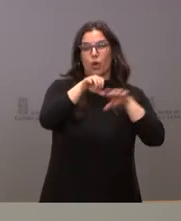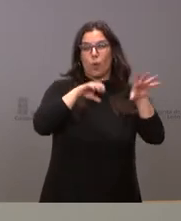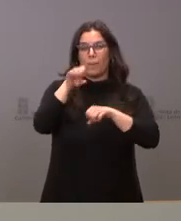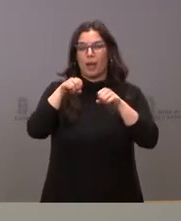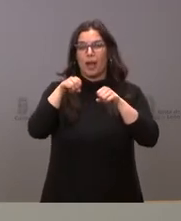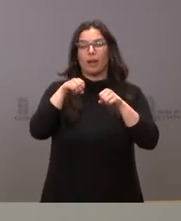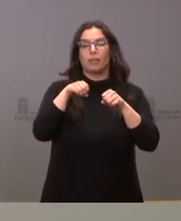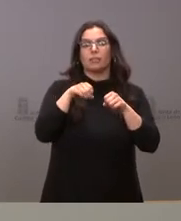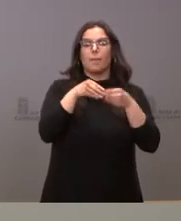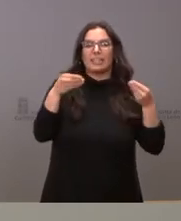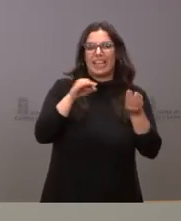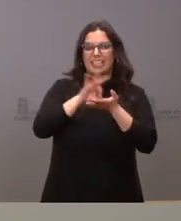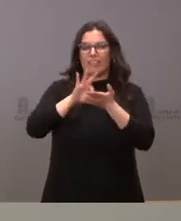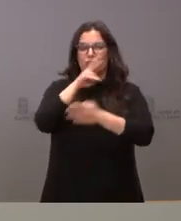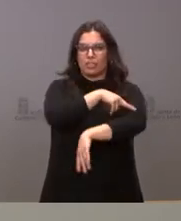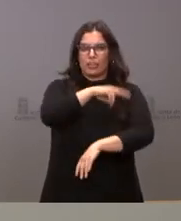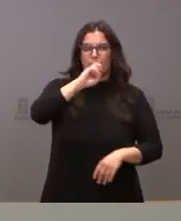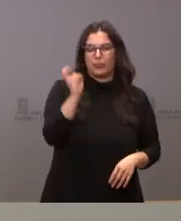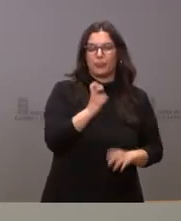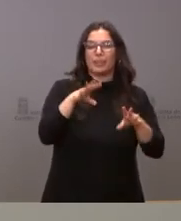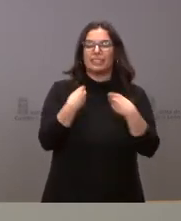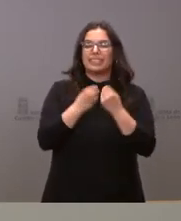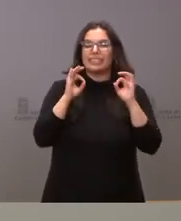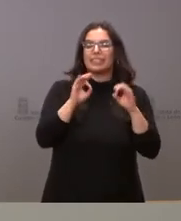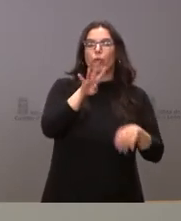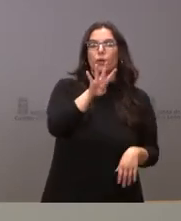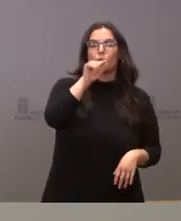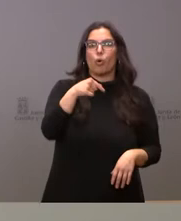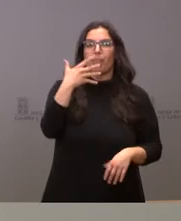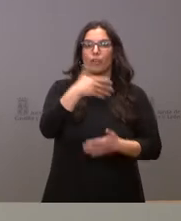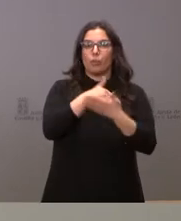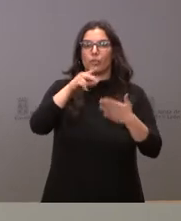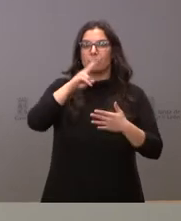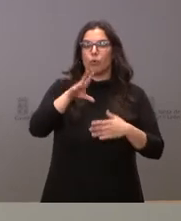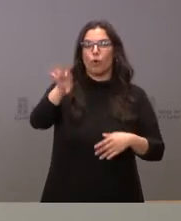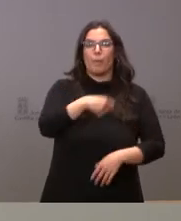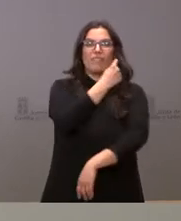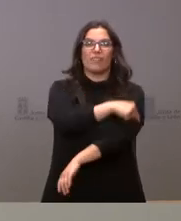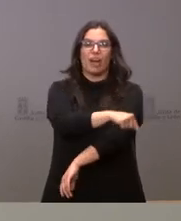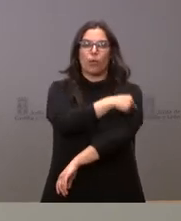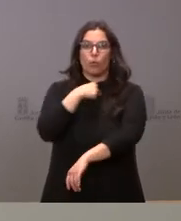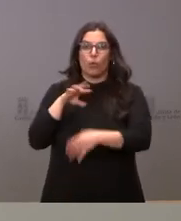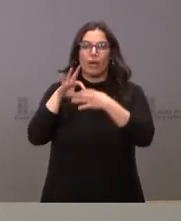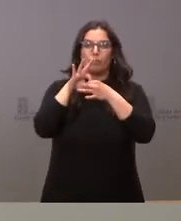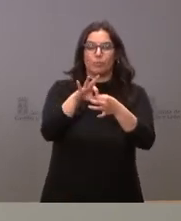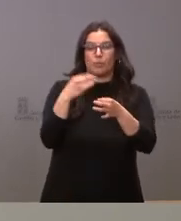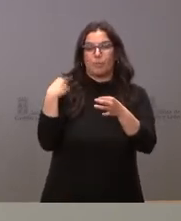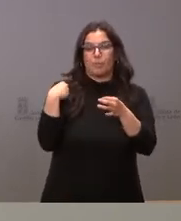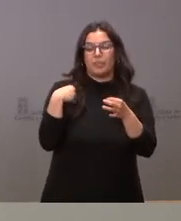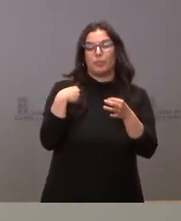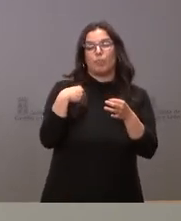servicios sanitarios y, en particular, 4,5 millones de euros a la compra de vacunas incluidas en el calendario oficial.